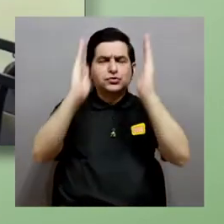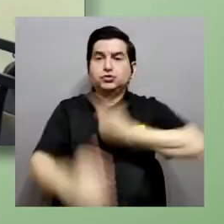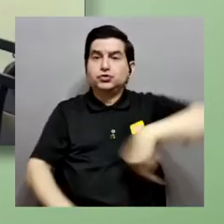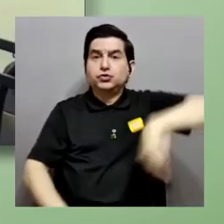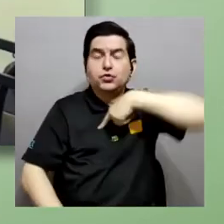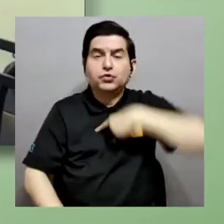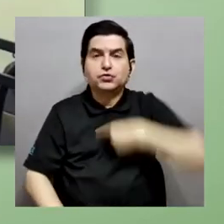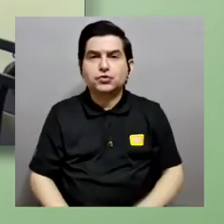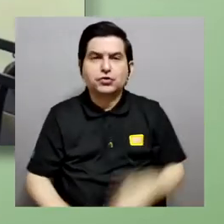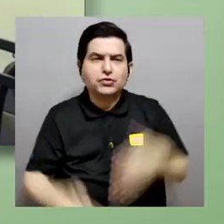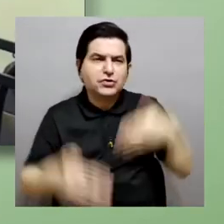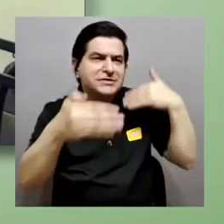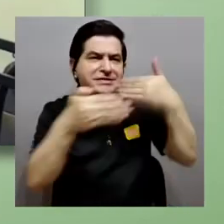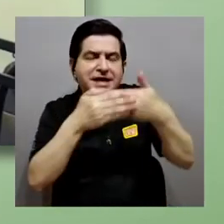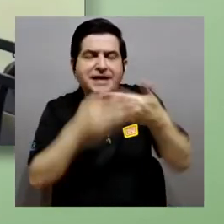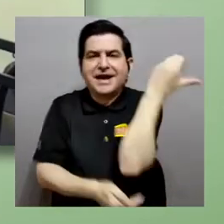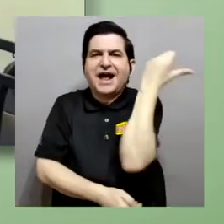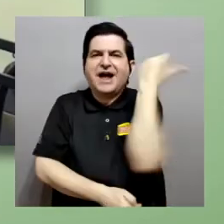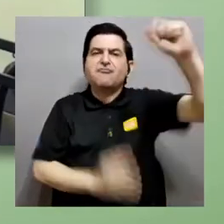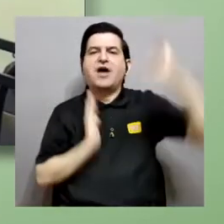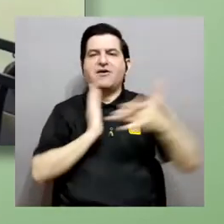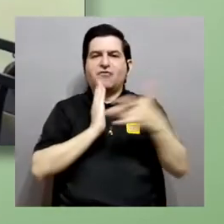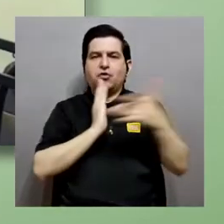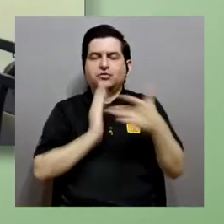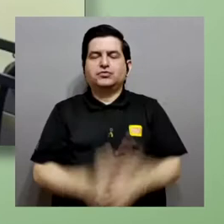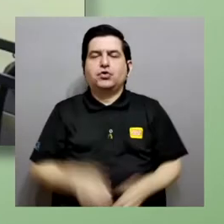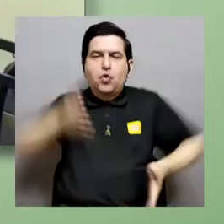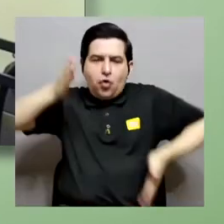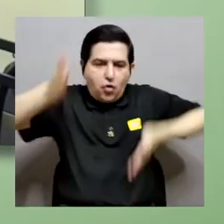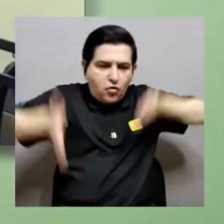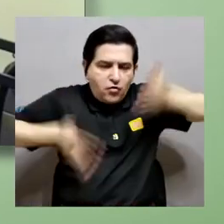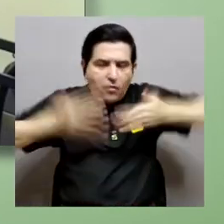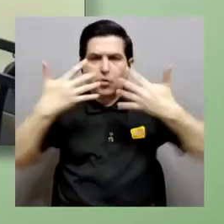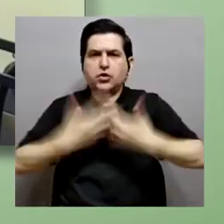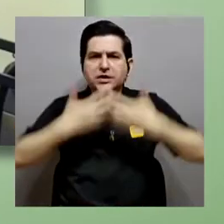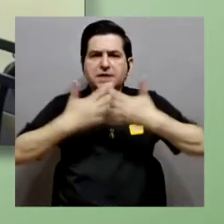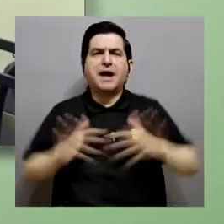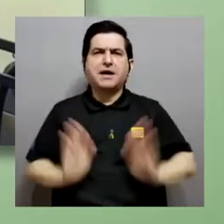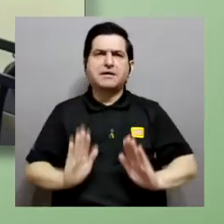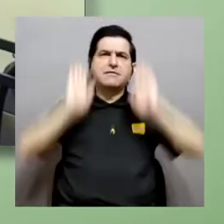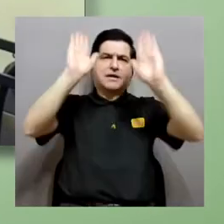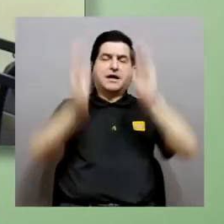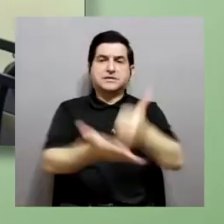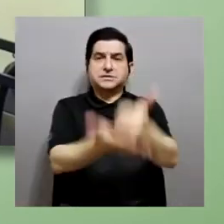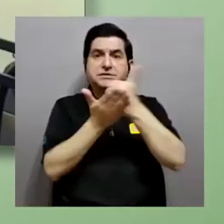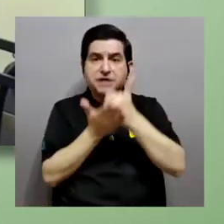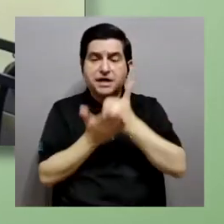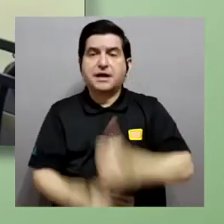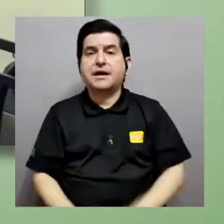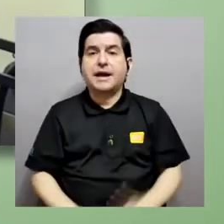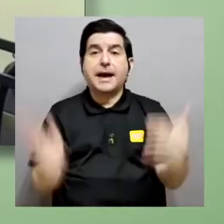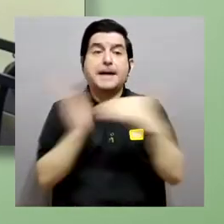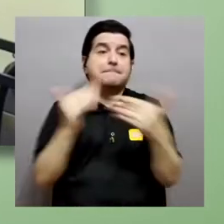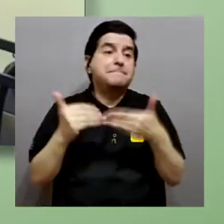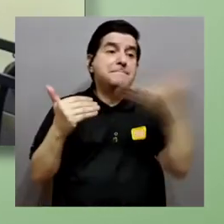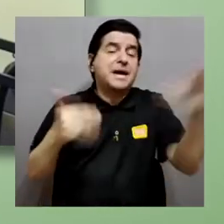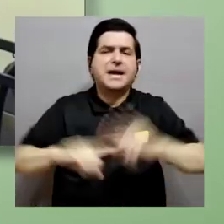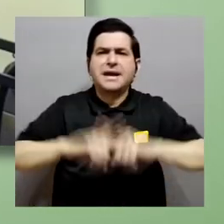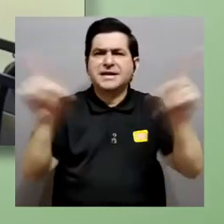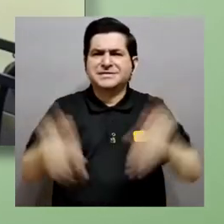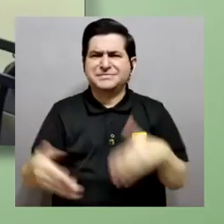de que estamos ante las puertas de una revolución tecnológica, con robots y máquinas sorprendentes que nos ayudarían a miles de cosas.